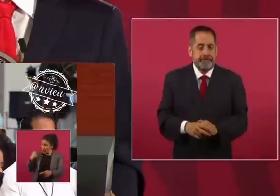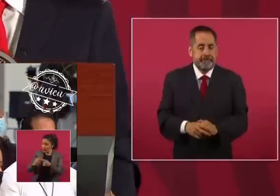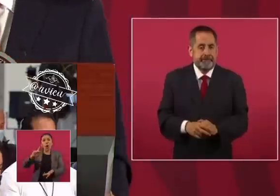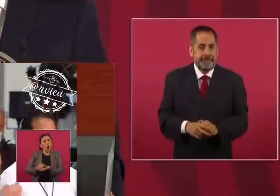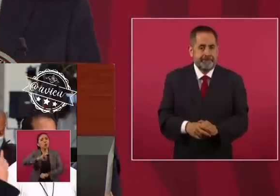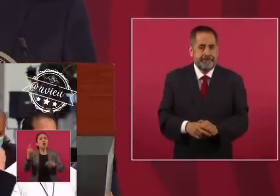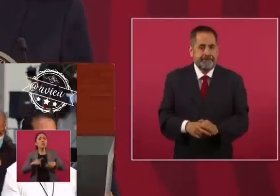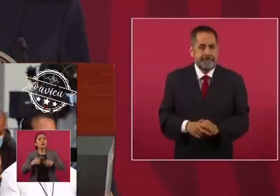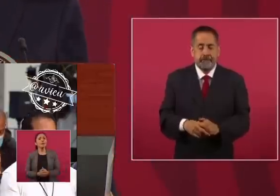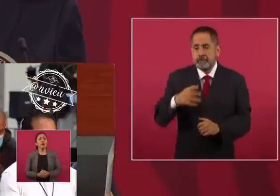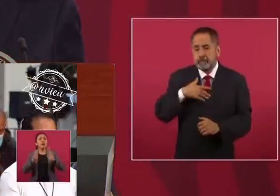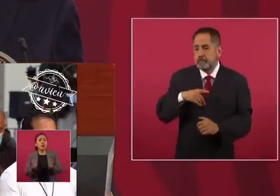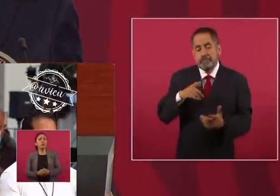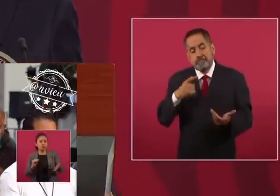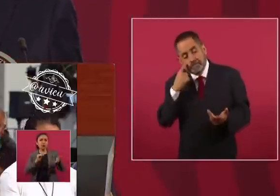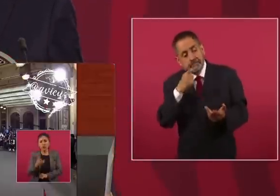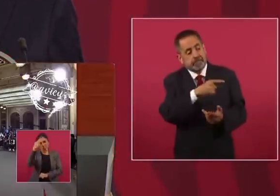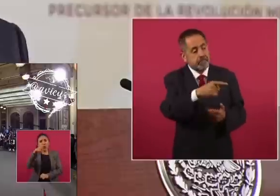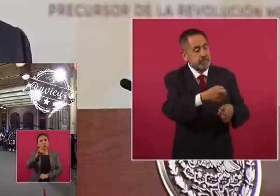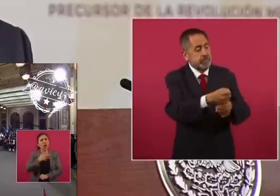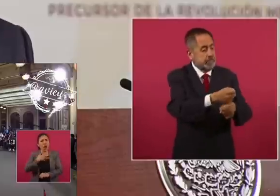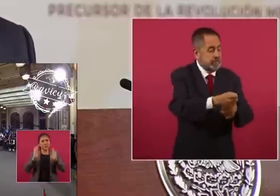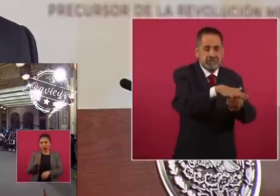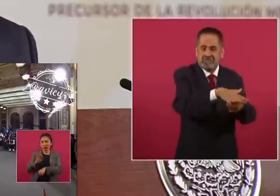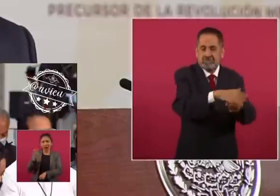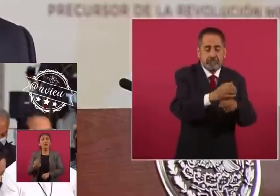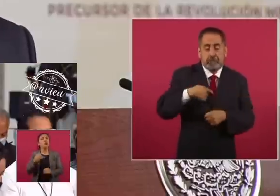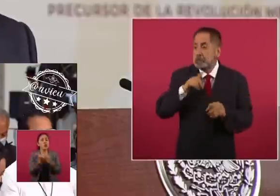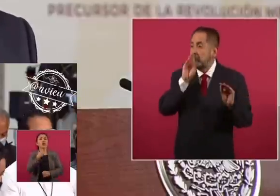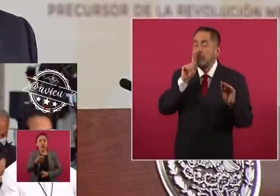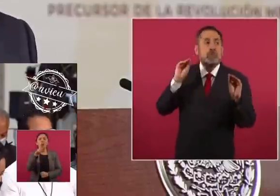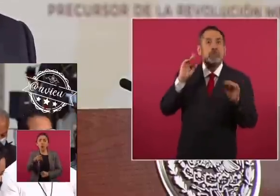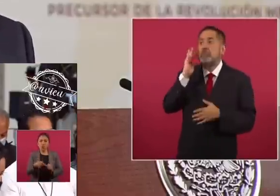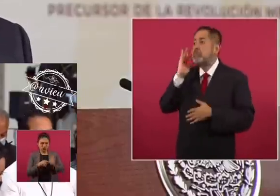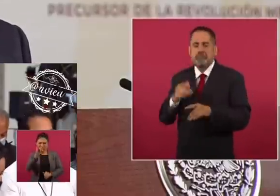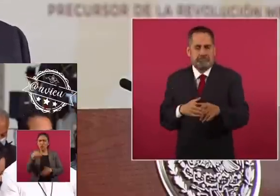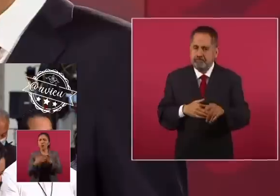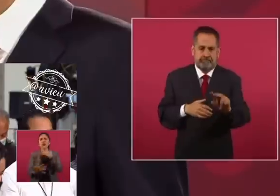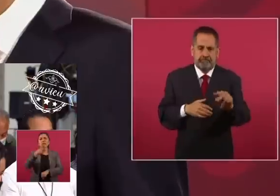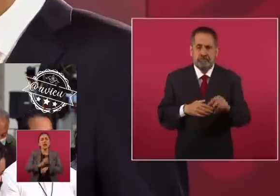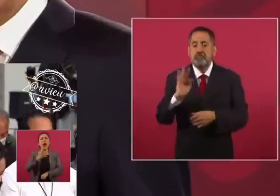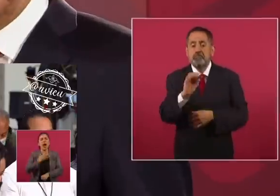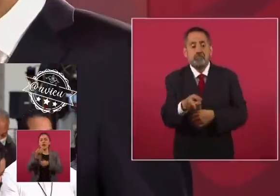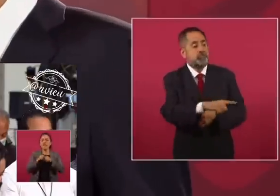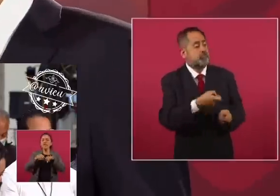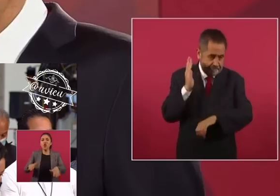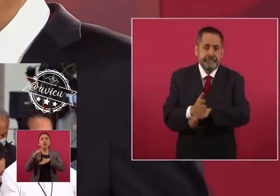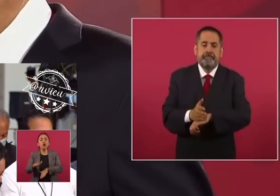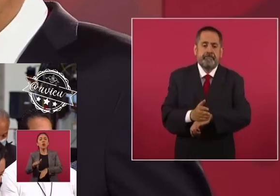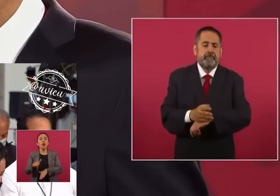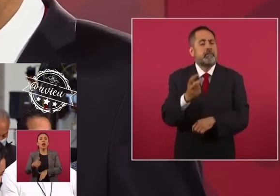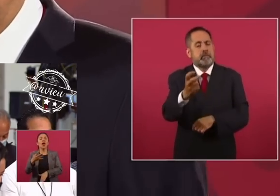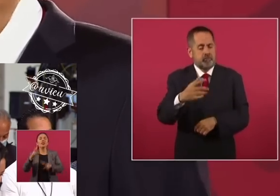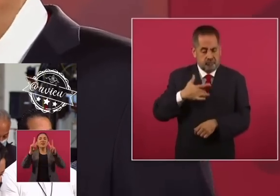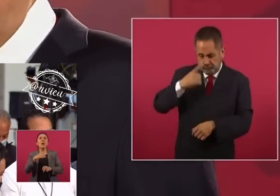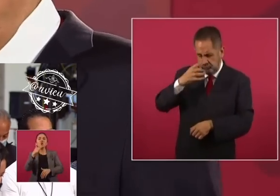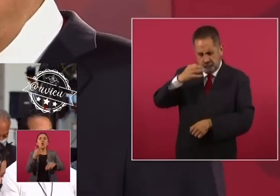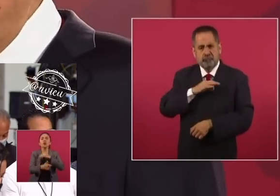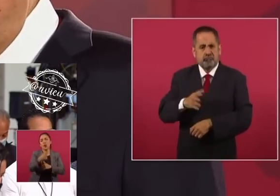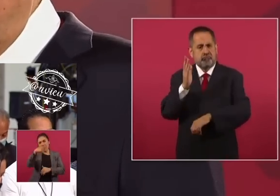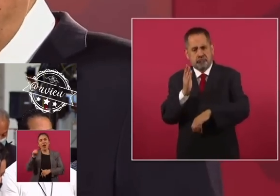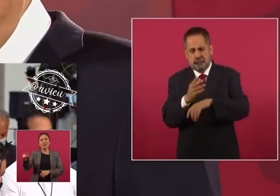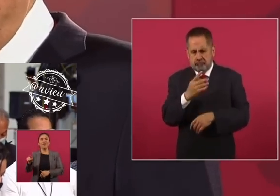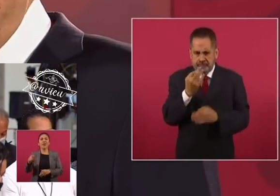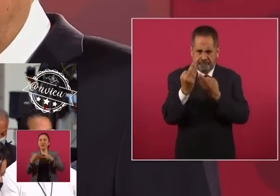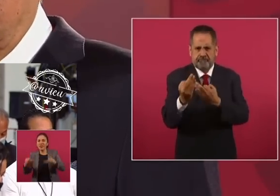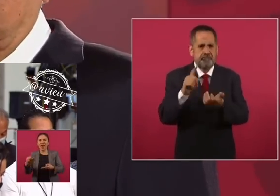No nos callamos ante la tortura, ante masacres. No hay impunidad, por eso tenemos autoridad moral. Y las